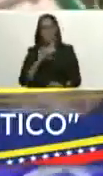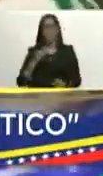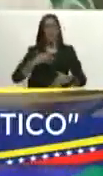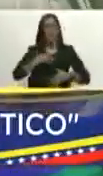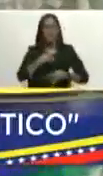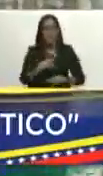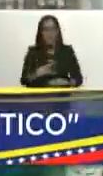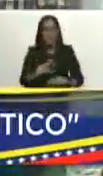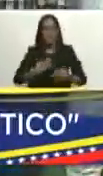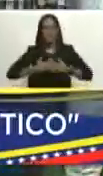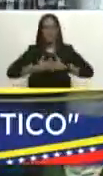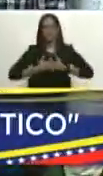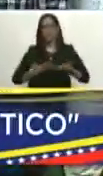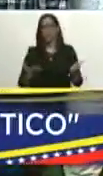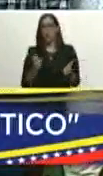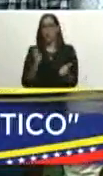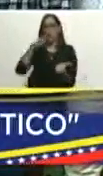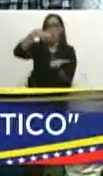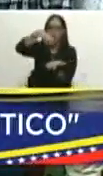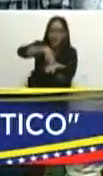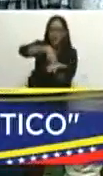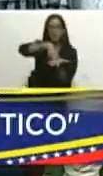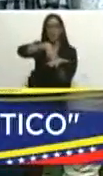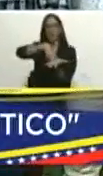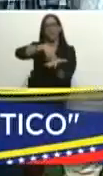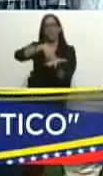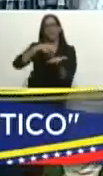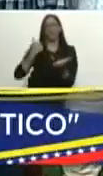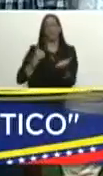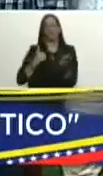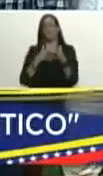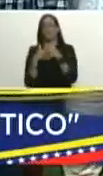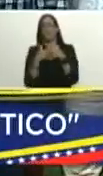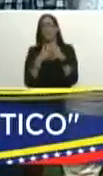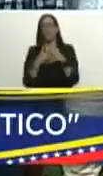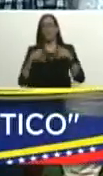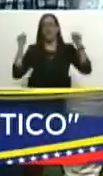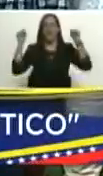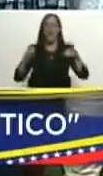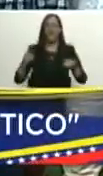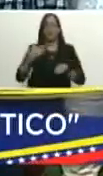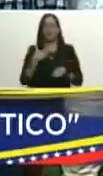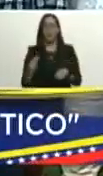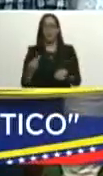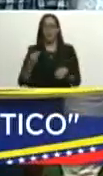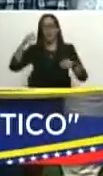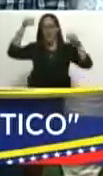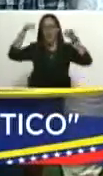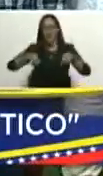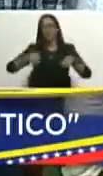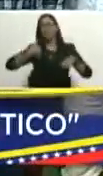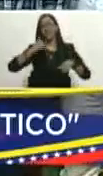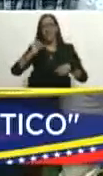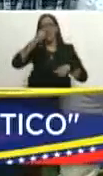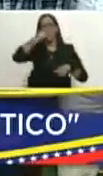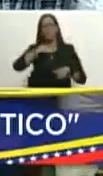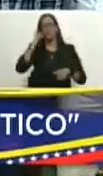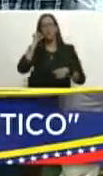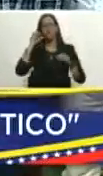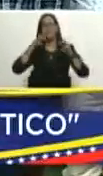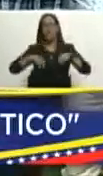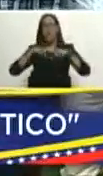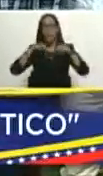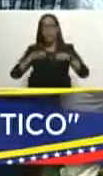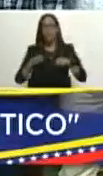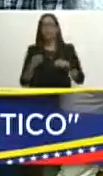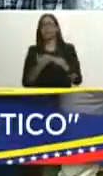entregarla o arrodillarse en cualquier imperio aquí no aquí está un hombre aquí está una mujer del campo que va a sentir